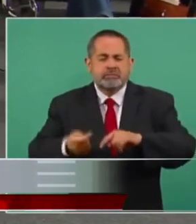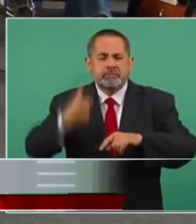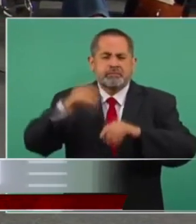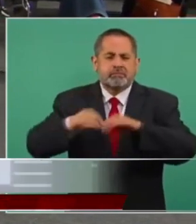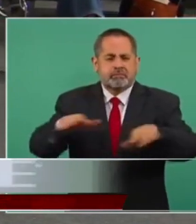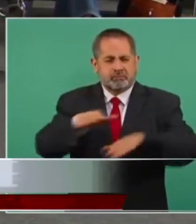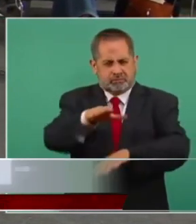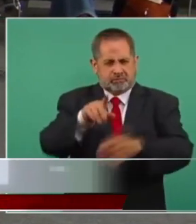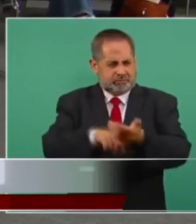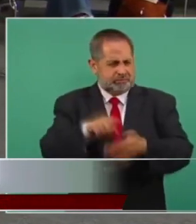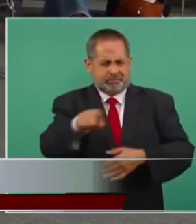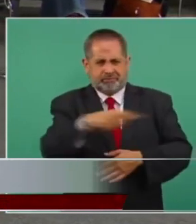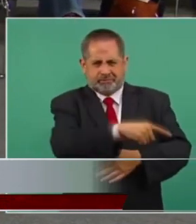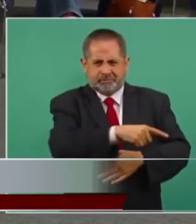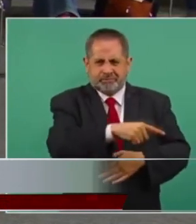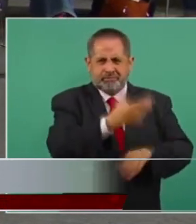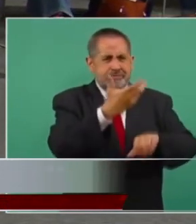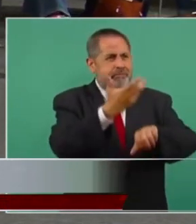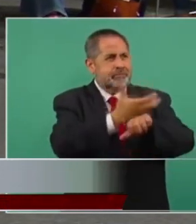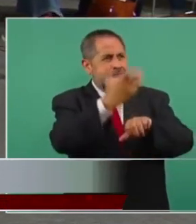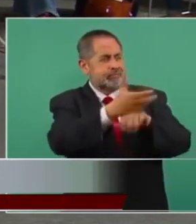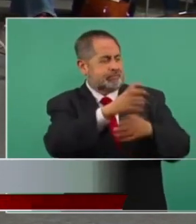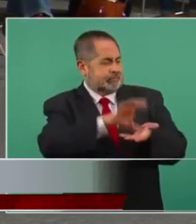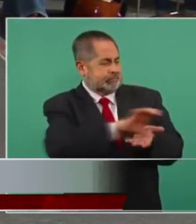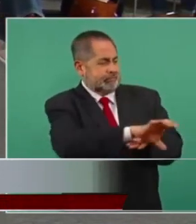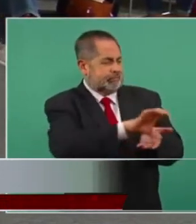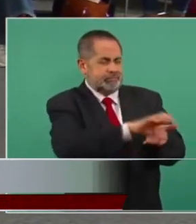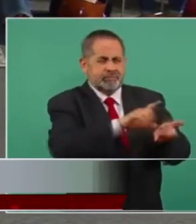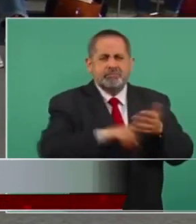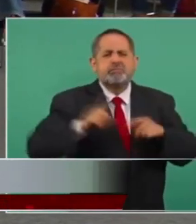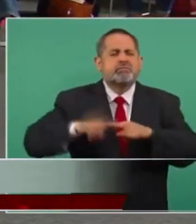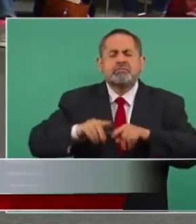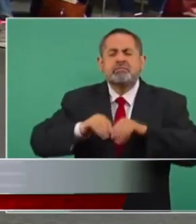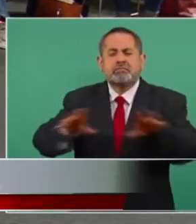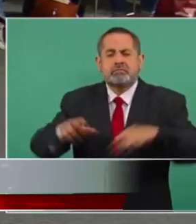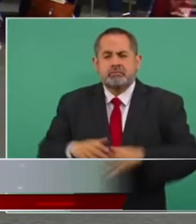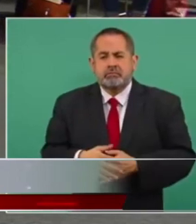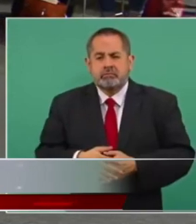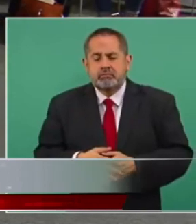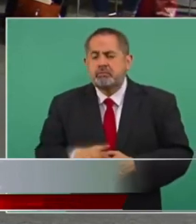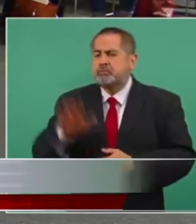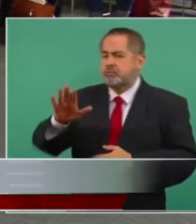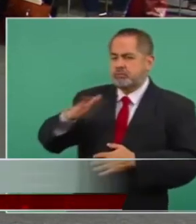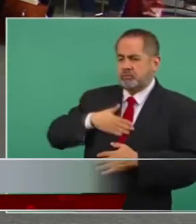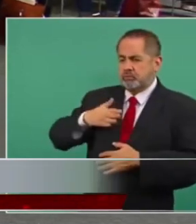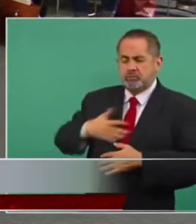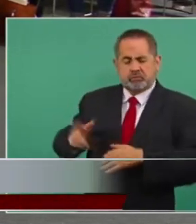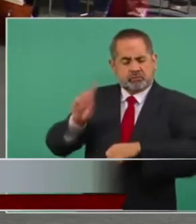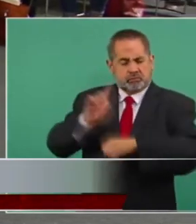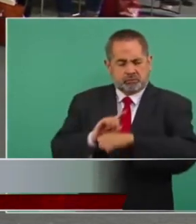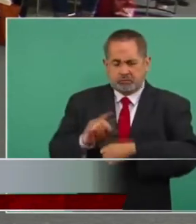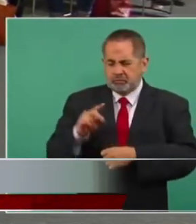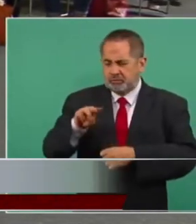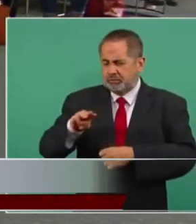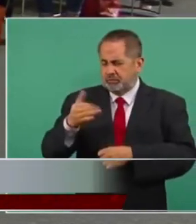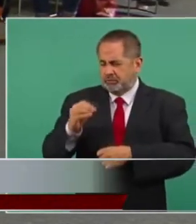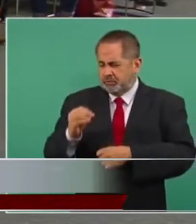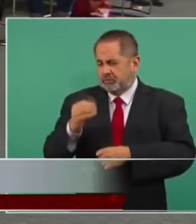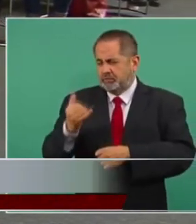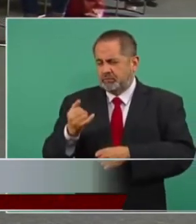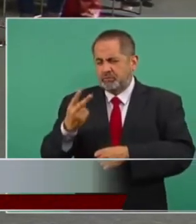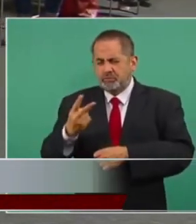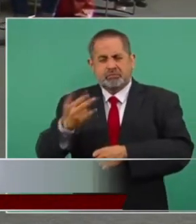sobre esto de que les entregaba dinero el gobierno de Estados Unidos nosotros publicamos un reportaje el 2 de mayo el 6 de mayo